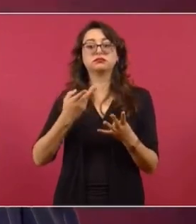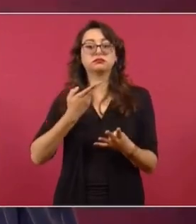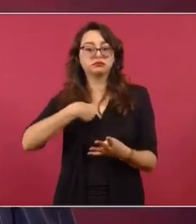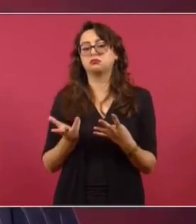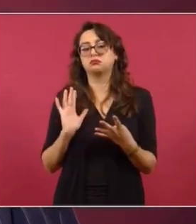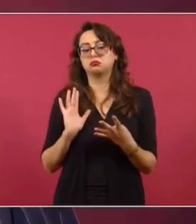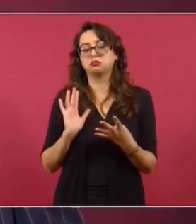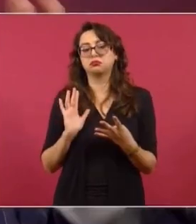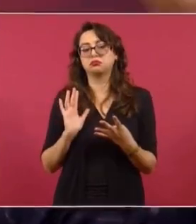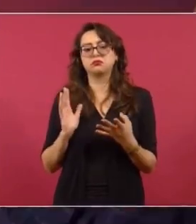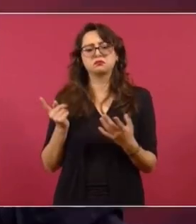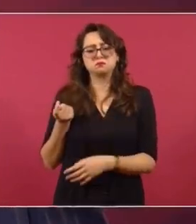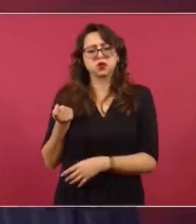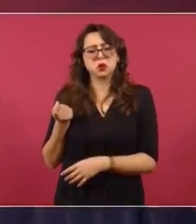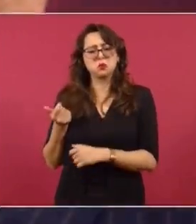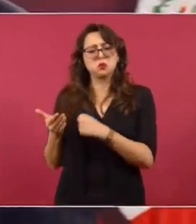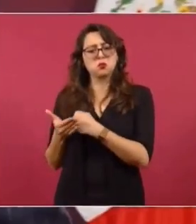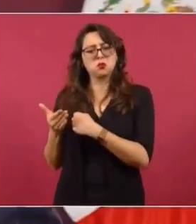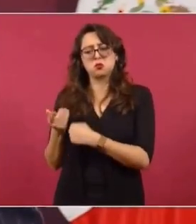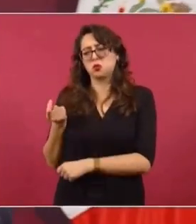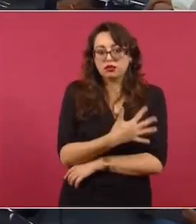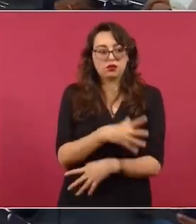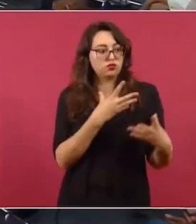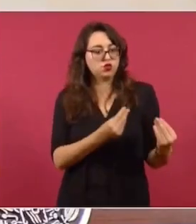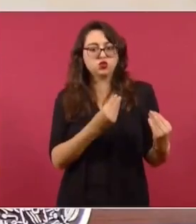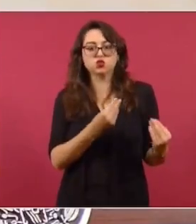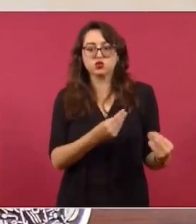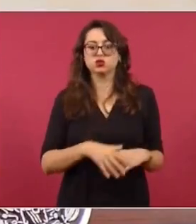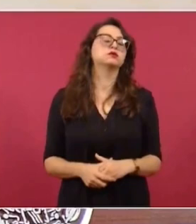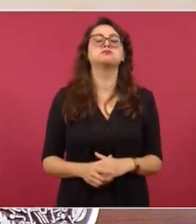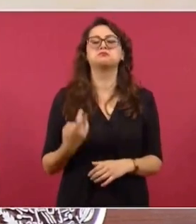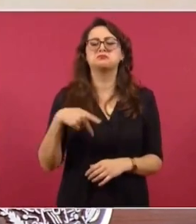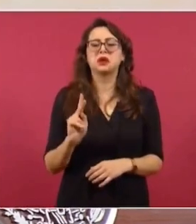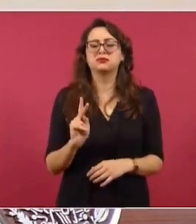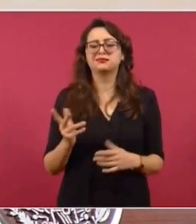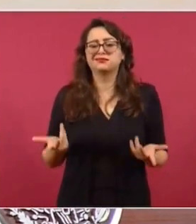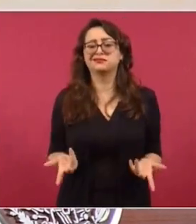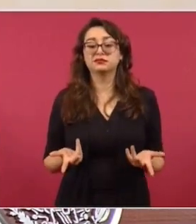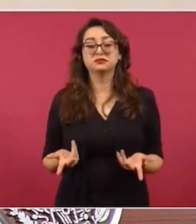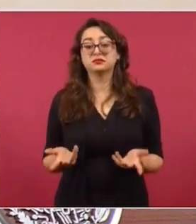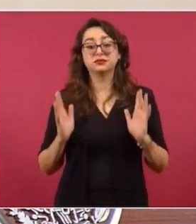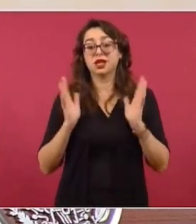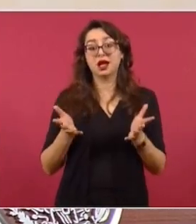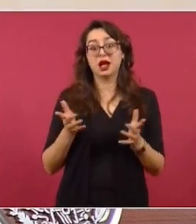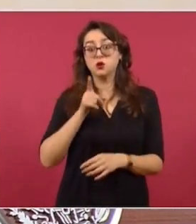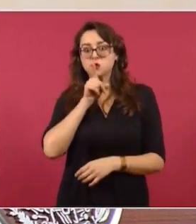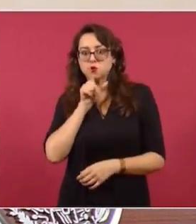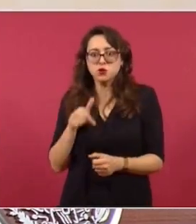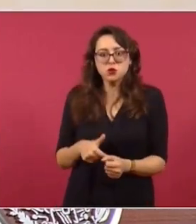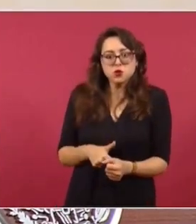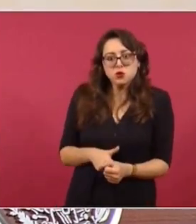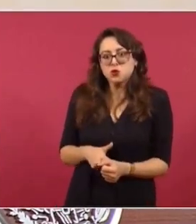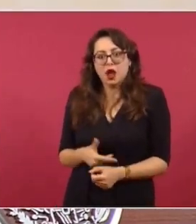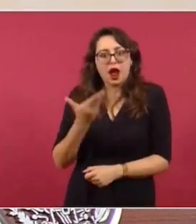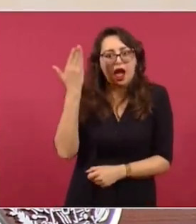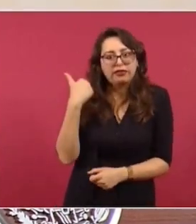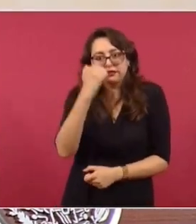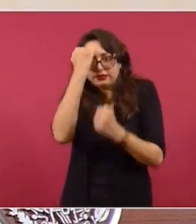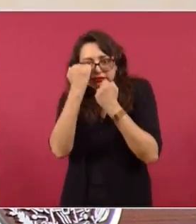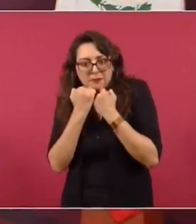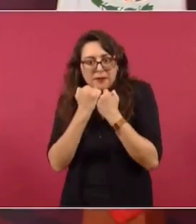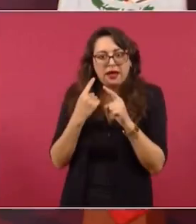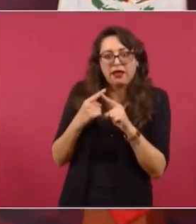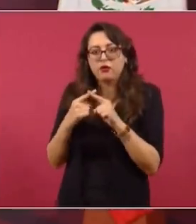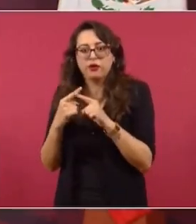de Claudia Sheinbaum. No son muchos, pero por el otro lado sí hay bastantes. Pero todo, como ya no hay tapados, porque eso viene de la época del porfiriato,